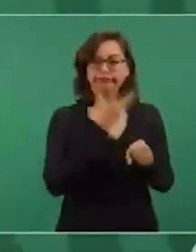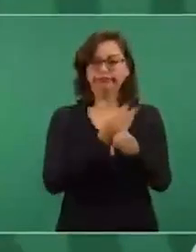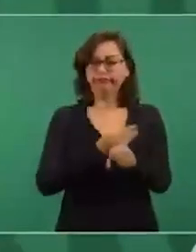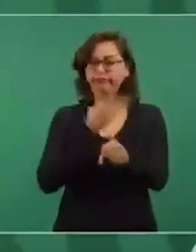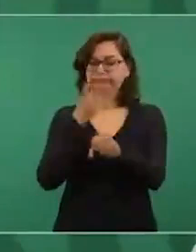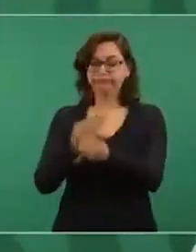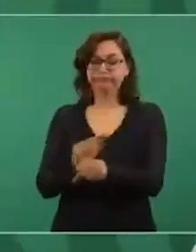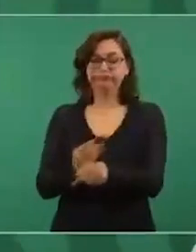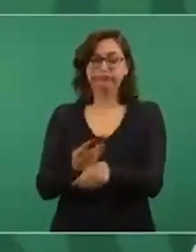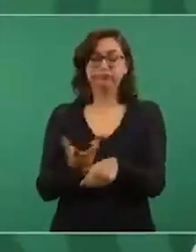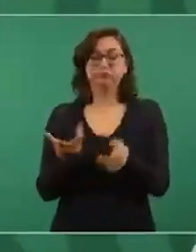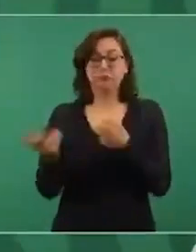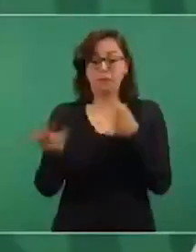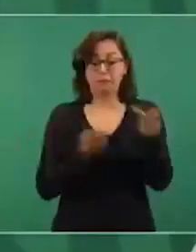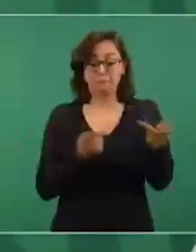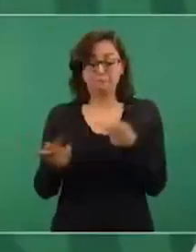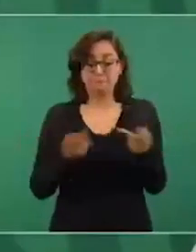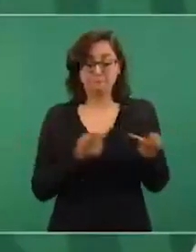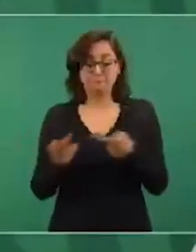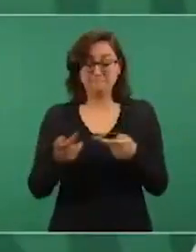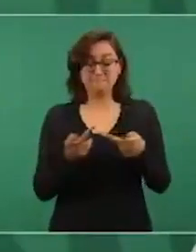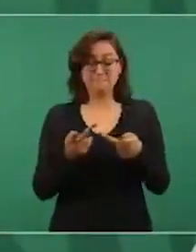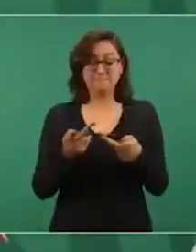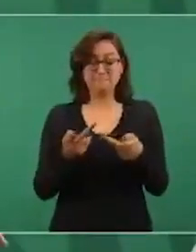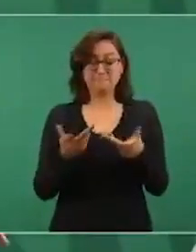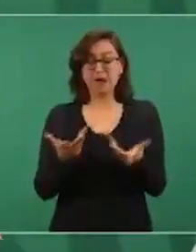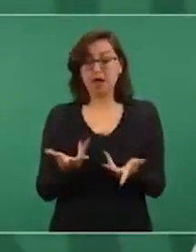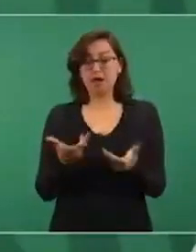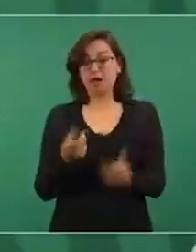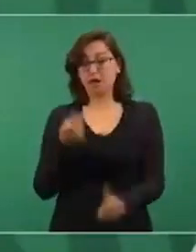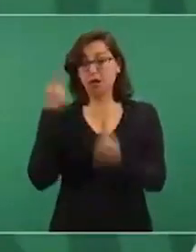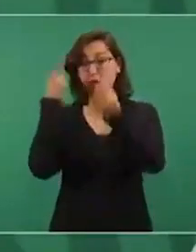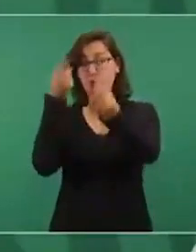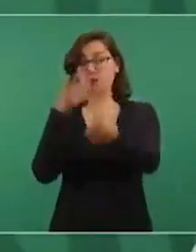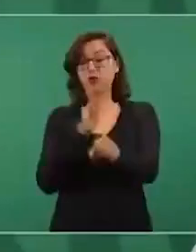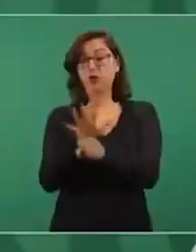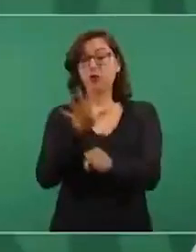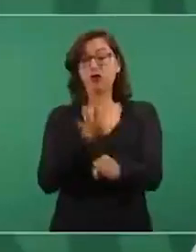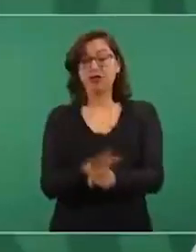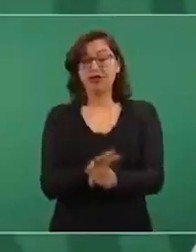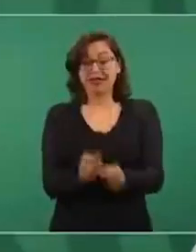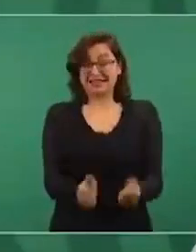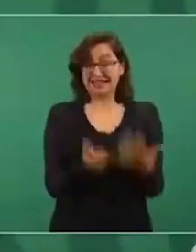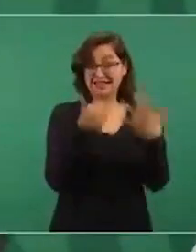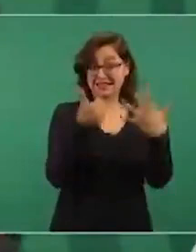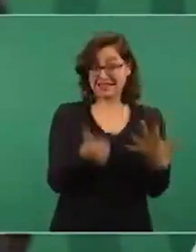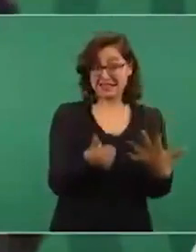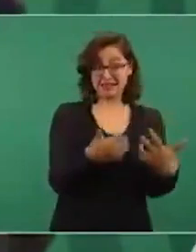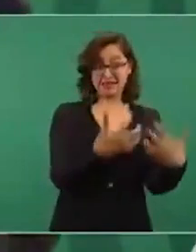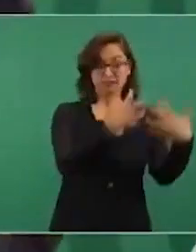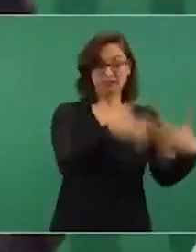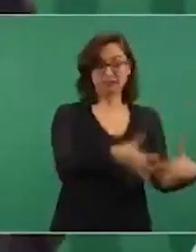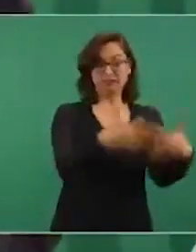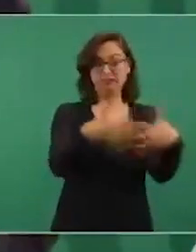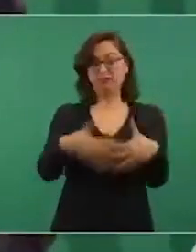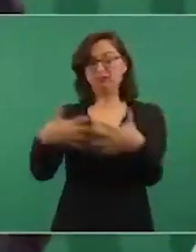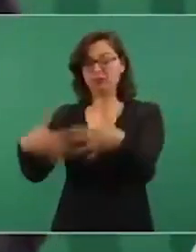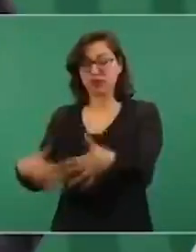Porque el plan es que las seis refinerías procesen